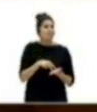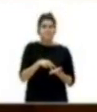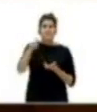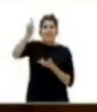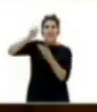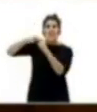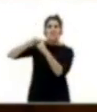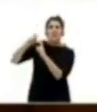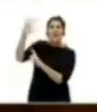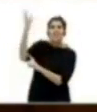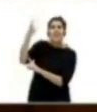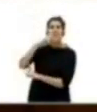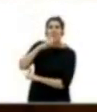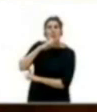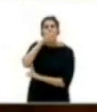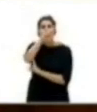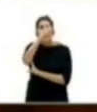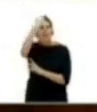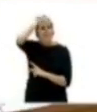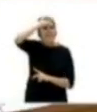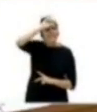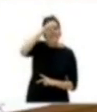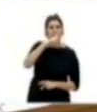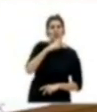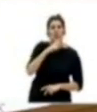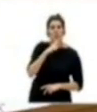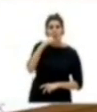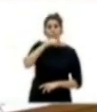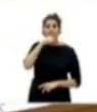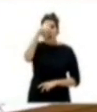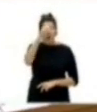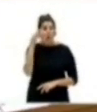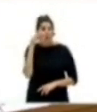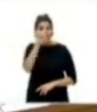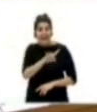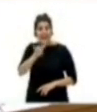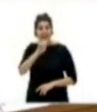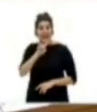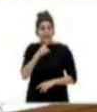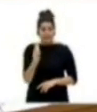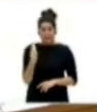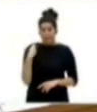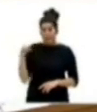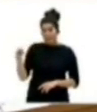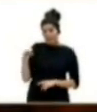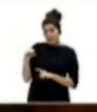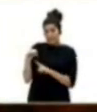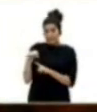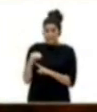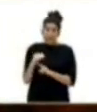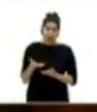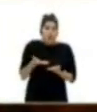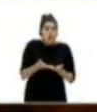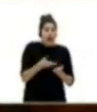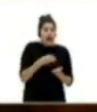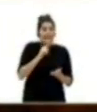o qué tiempo hacen Berlín, también a los abuelos y abuelas canarias, que con su pensión tienen que ayudar a mantener a sus hijos